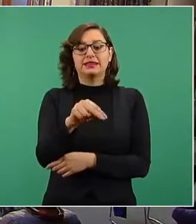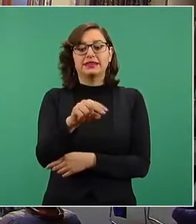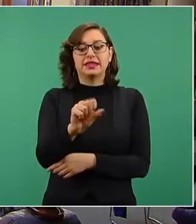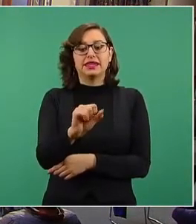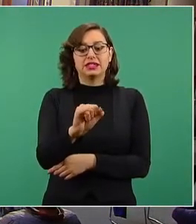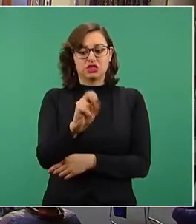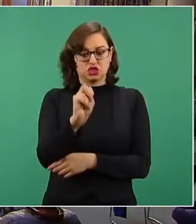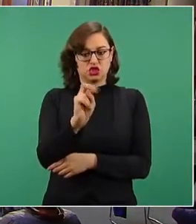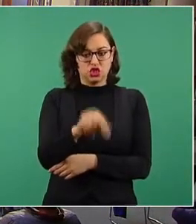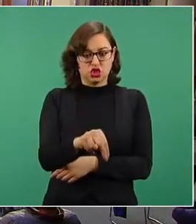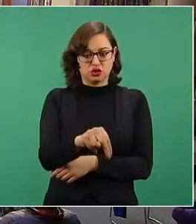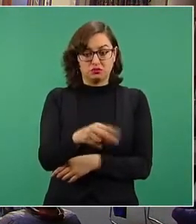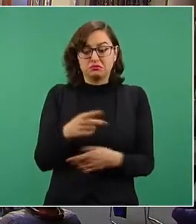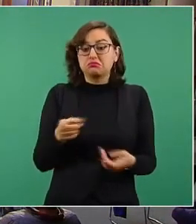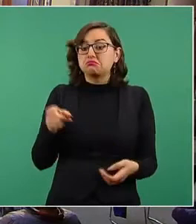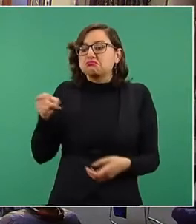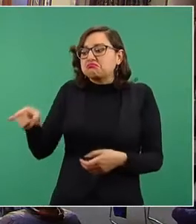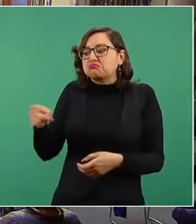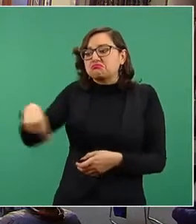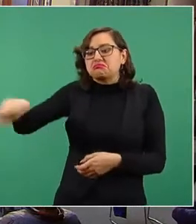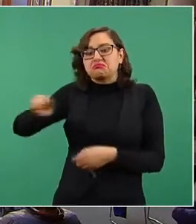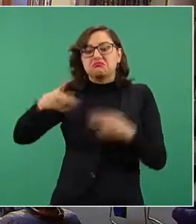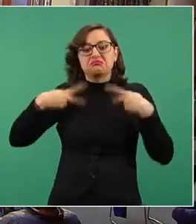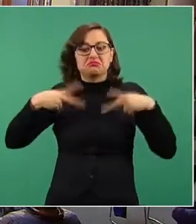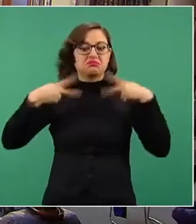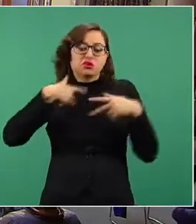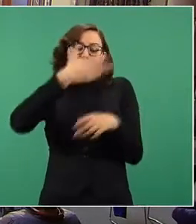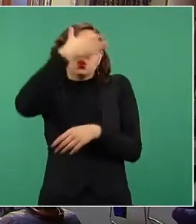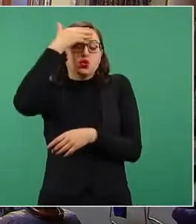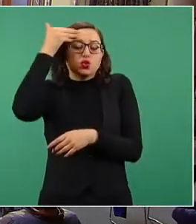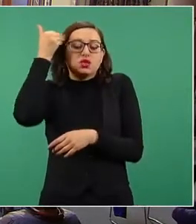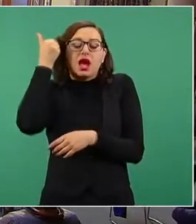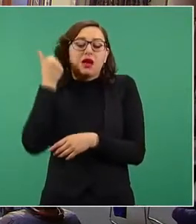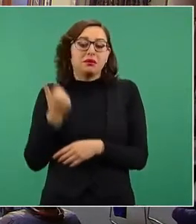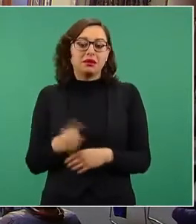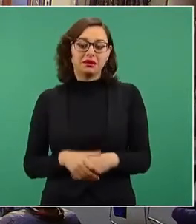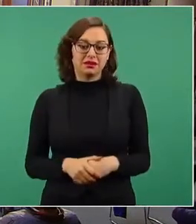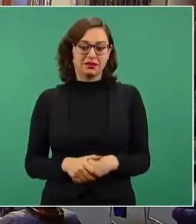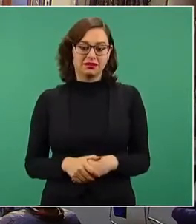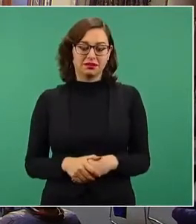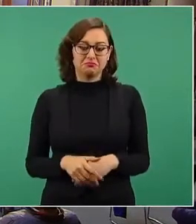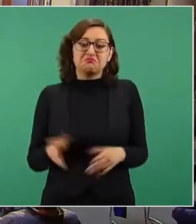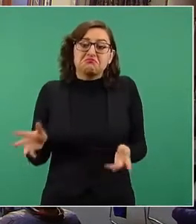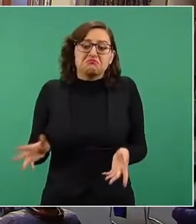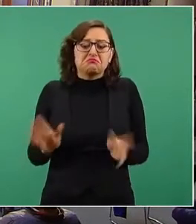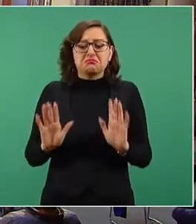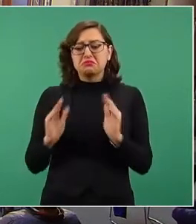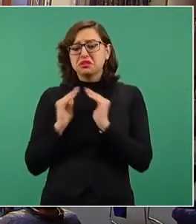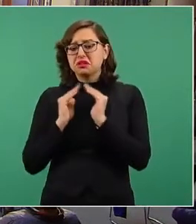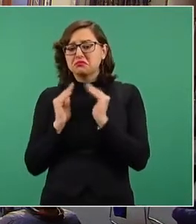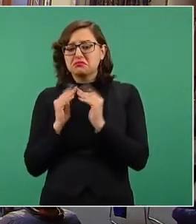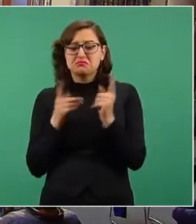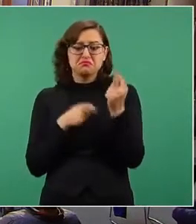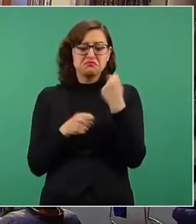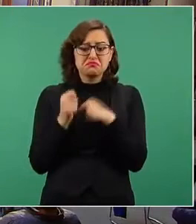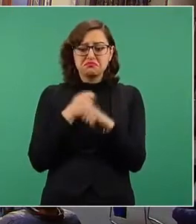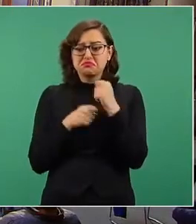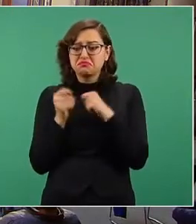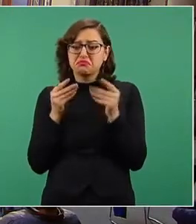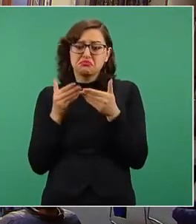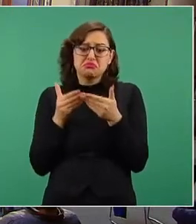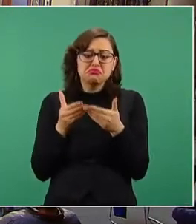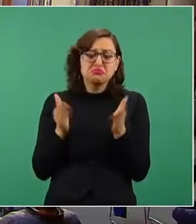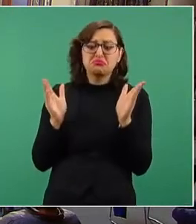¿quién va a saber que te tienes que registrar en una tarifa de baja tensión? Pues no lo sabes, abres tu tiendita en tu casa y